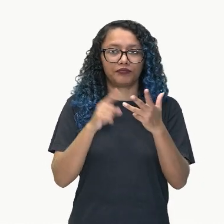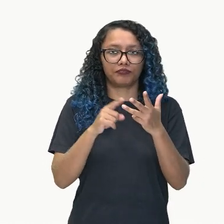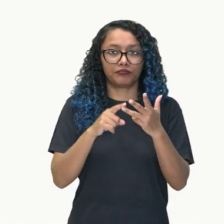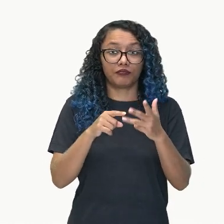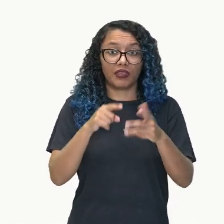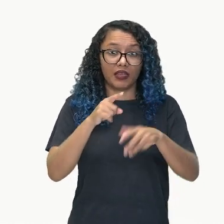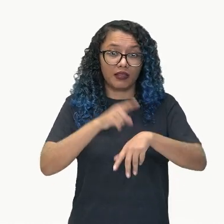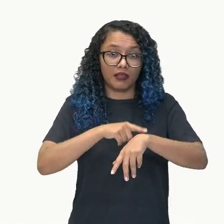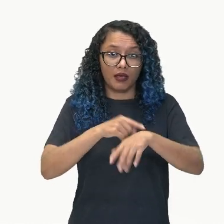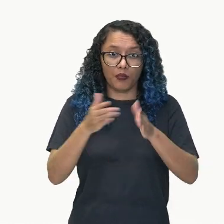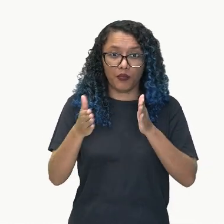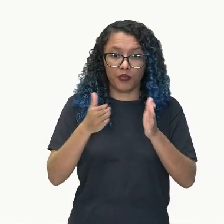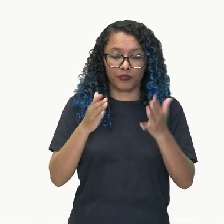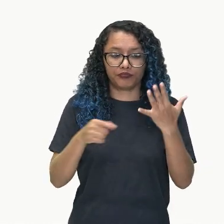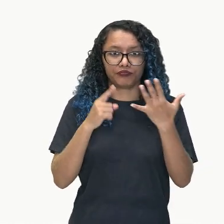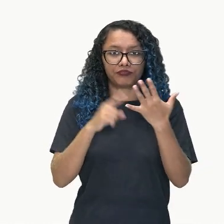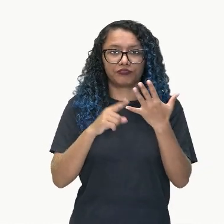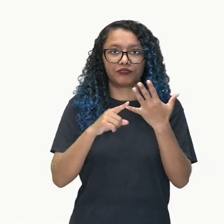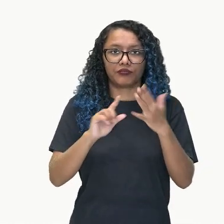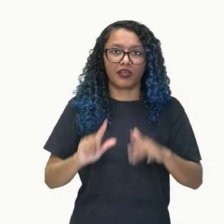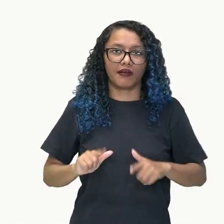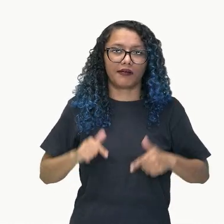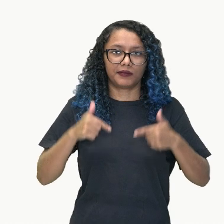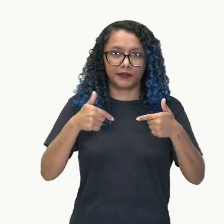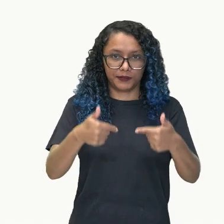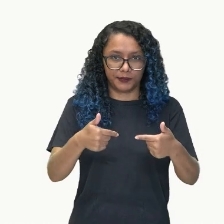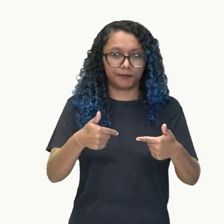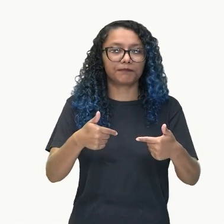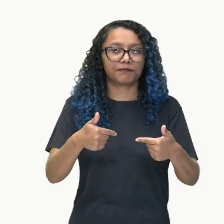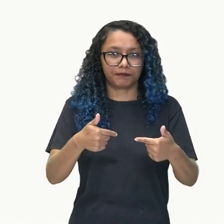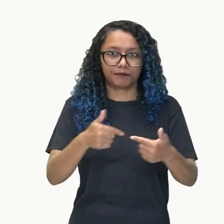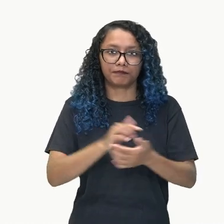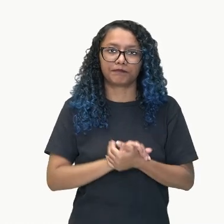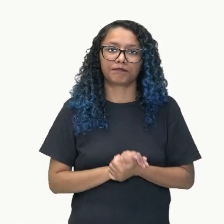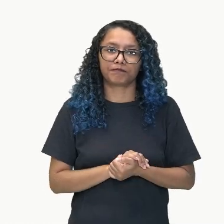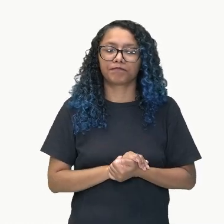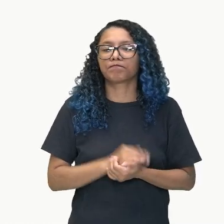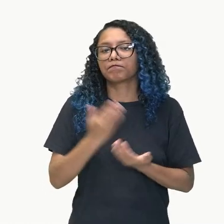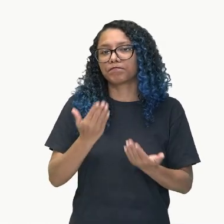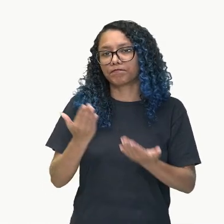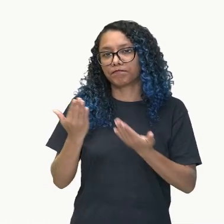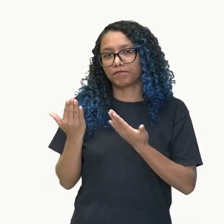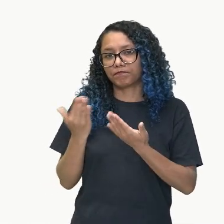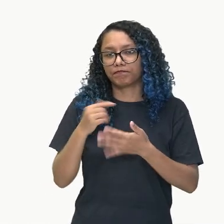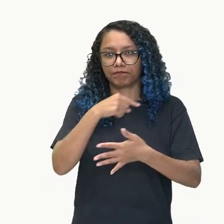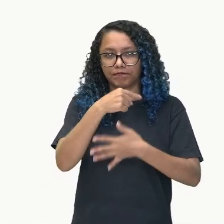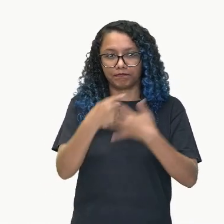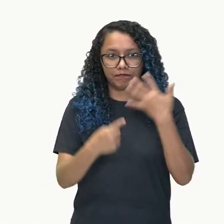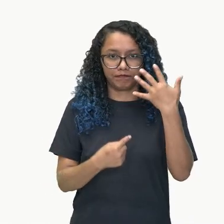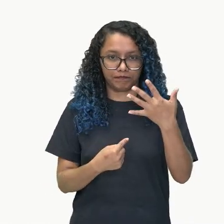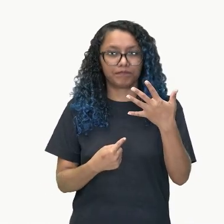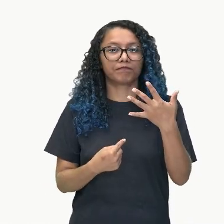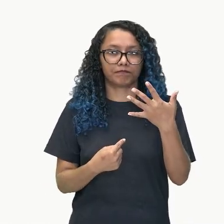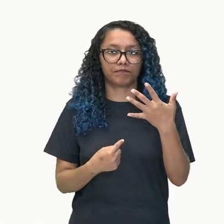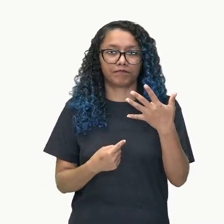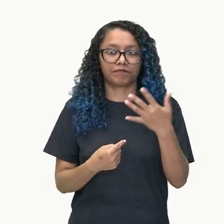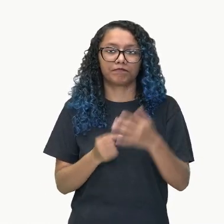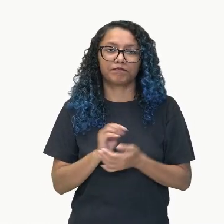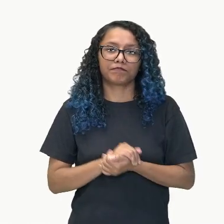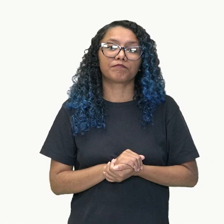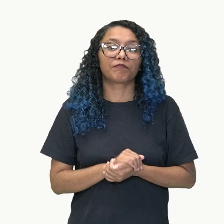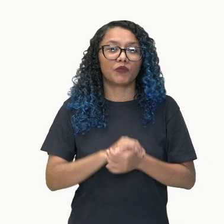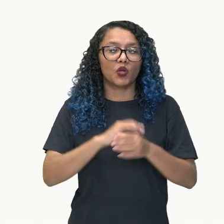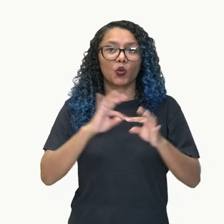el tiempo y la acción. Estos elementos crean una